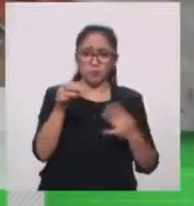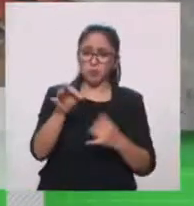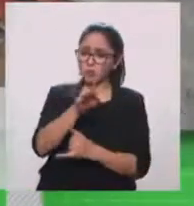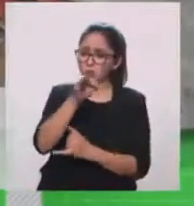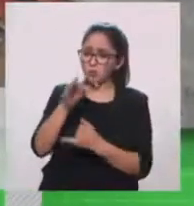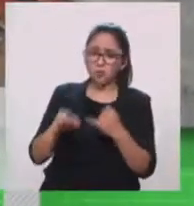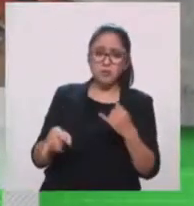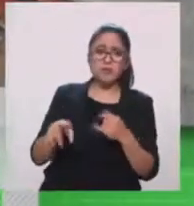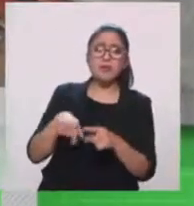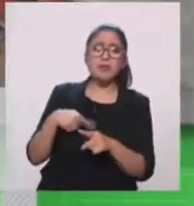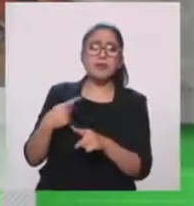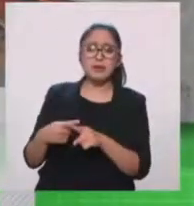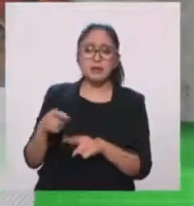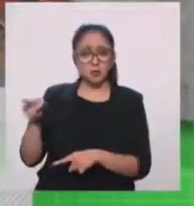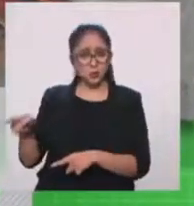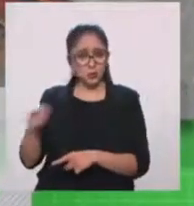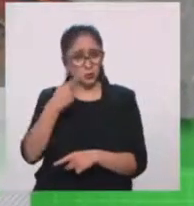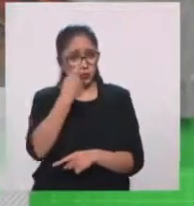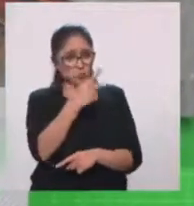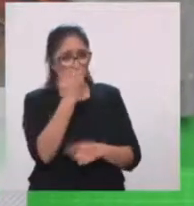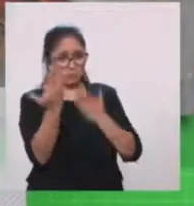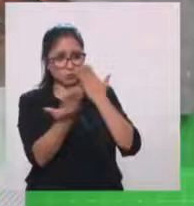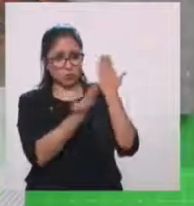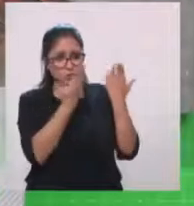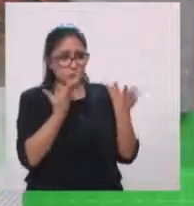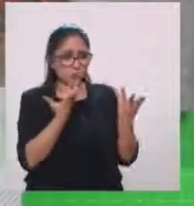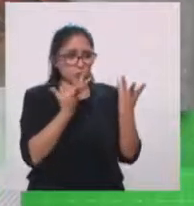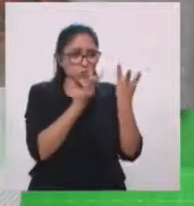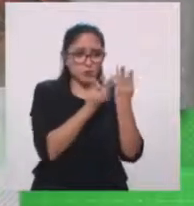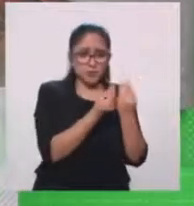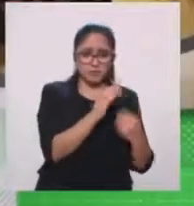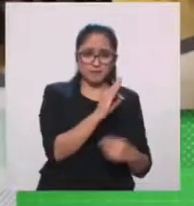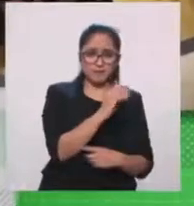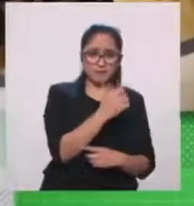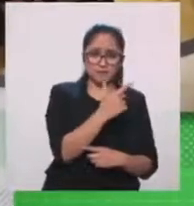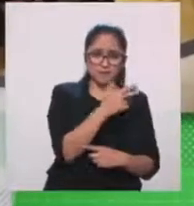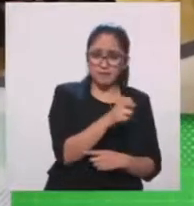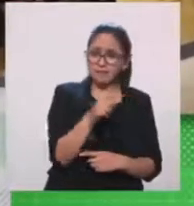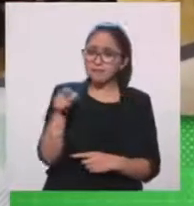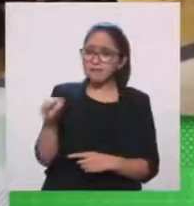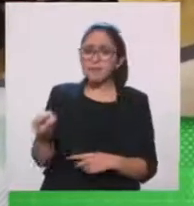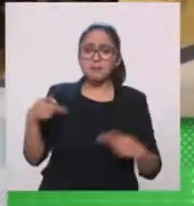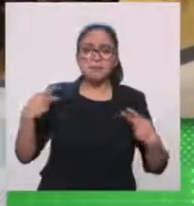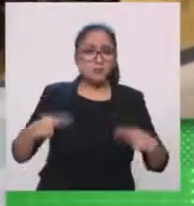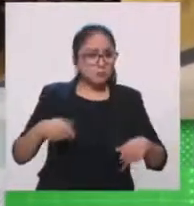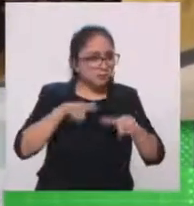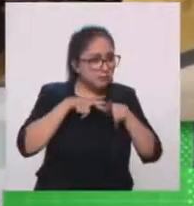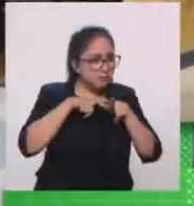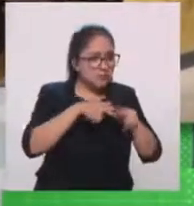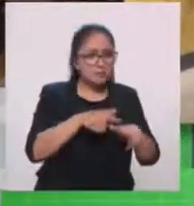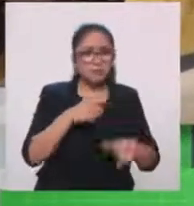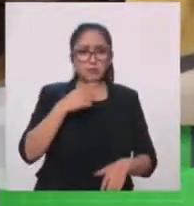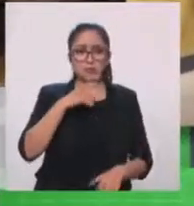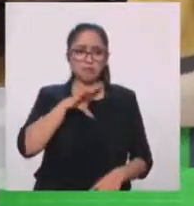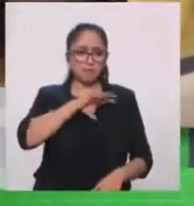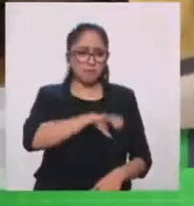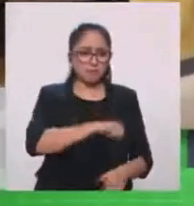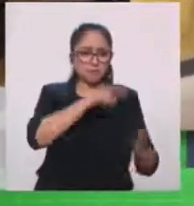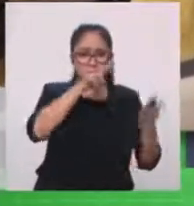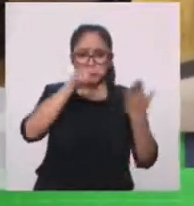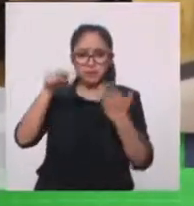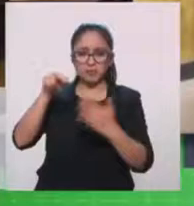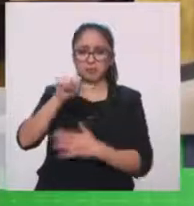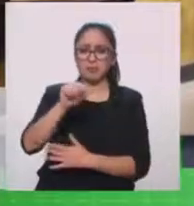directos e indirectos de Felguerés, es que artistas que siguieron explorando la abstracción. Pues, básicamente, ese